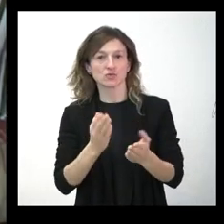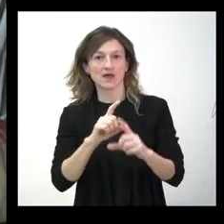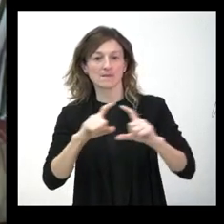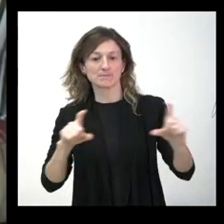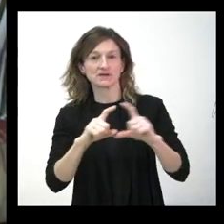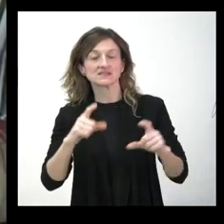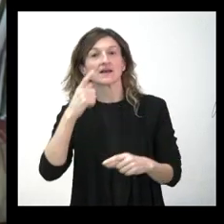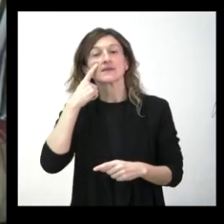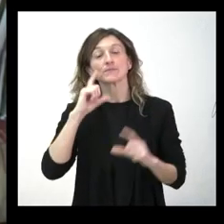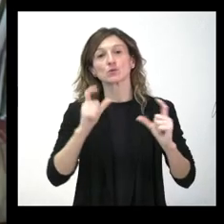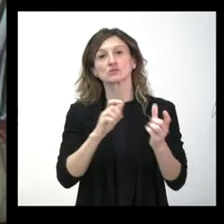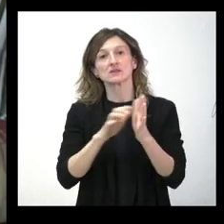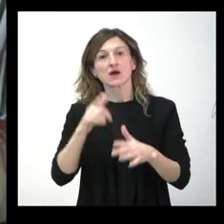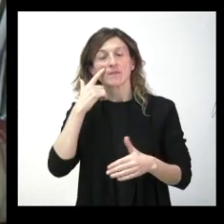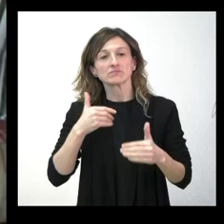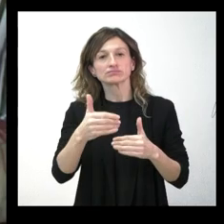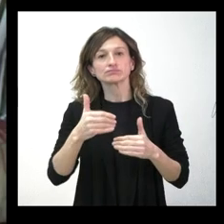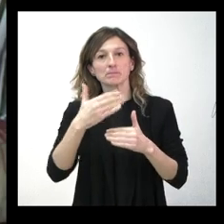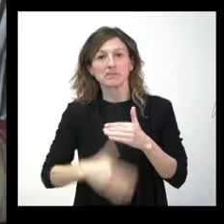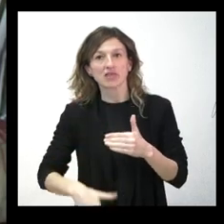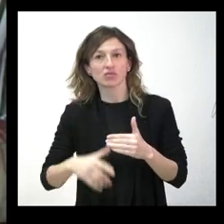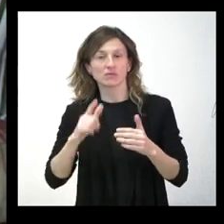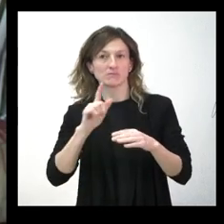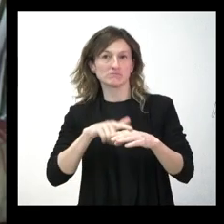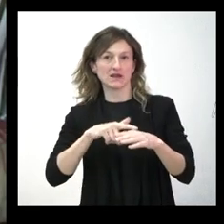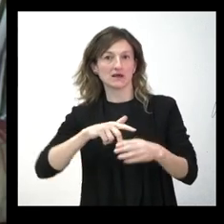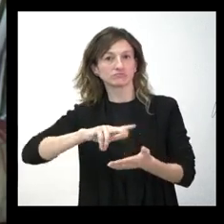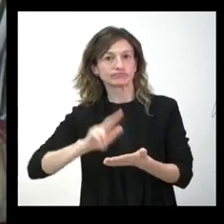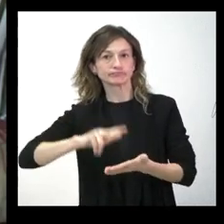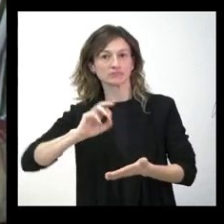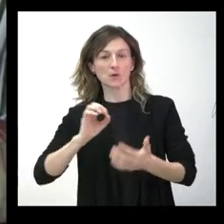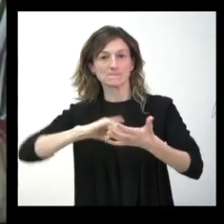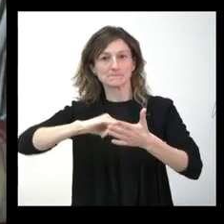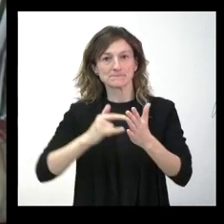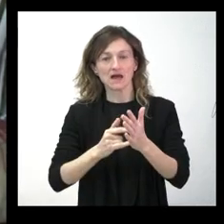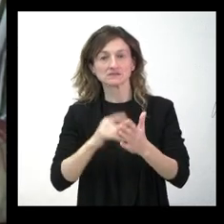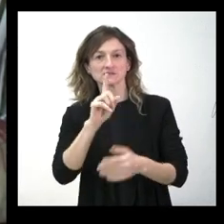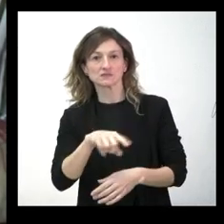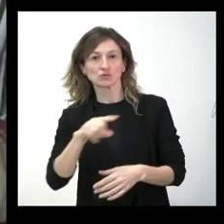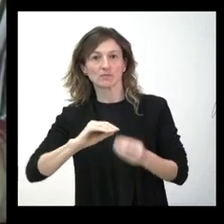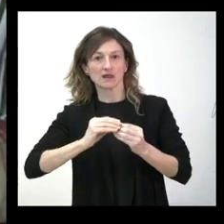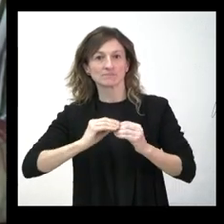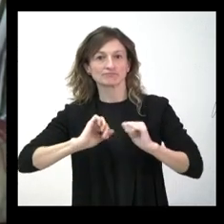maneja la Junta para la aprobación o ratificación definitiva de este plan para poder ejecutarlo?